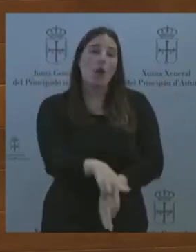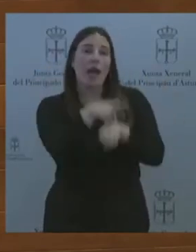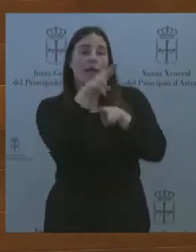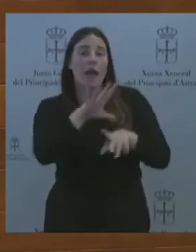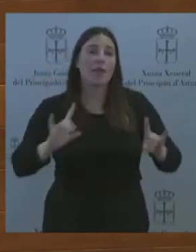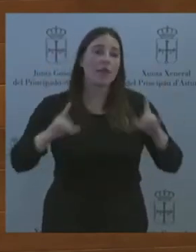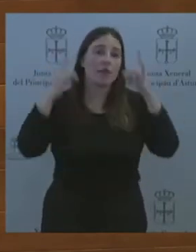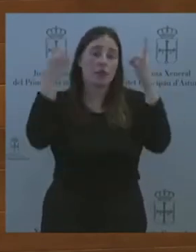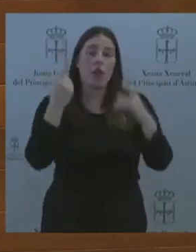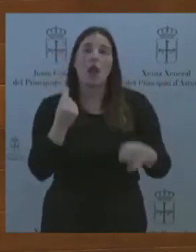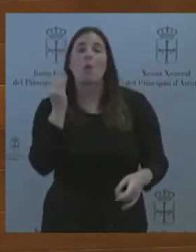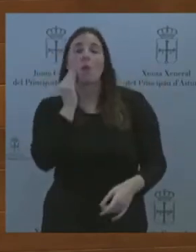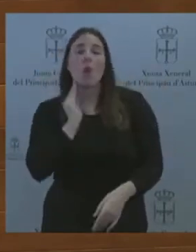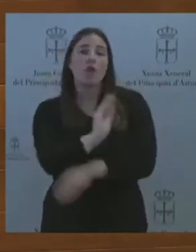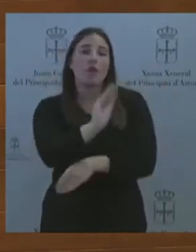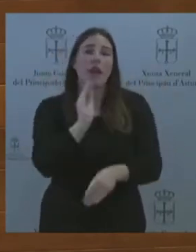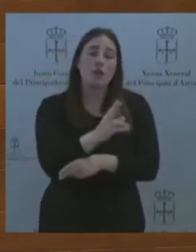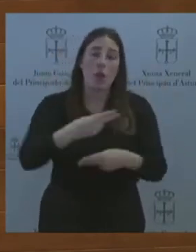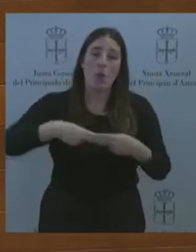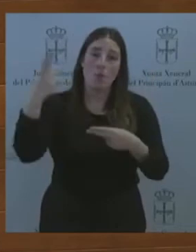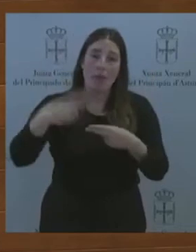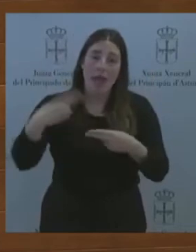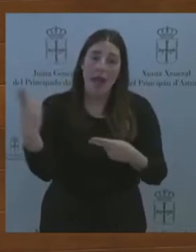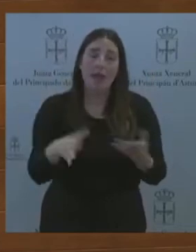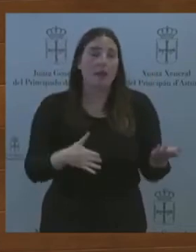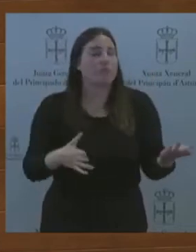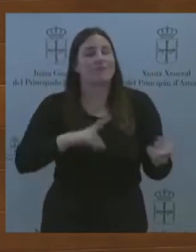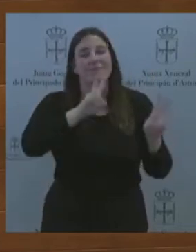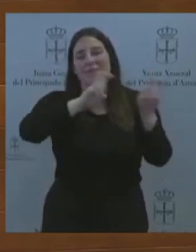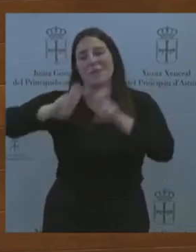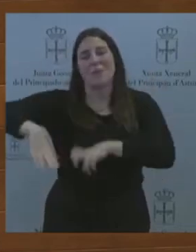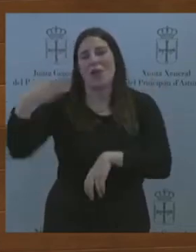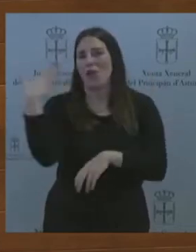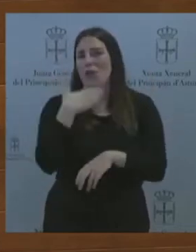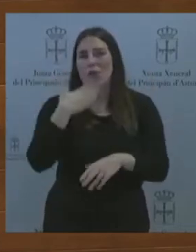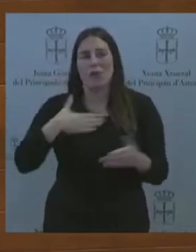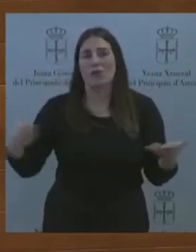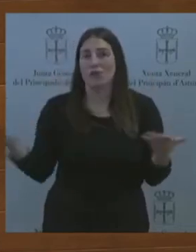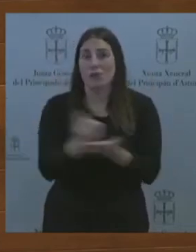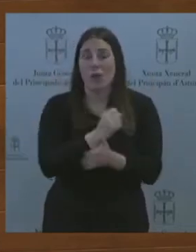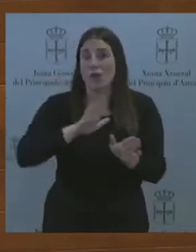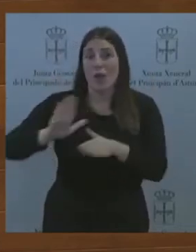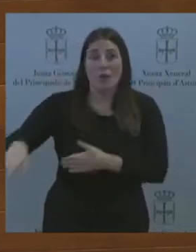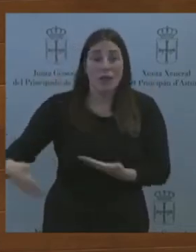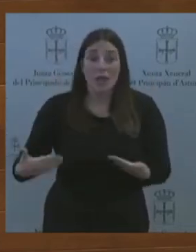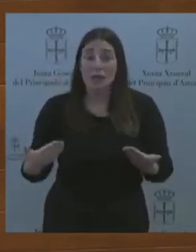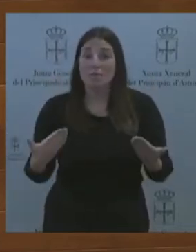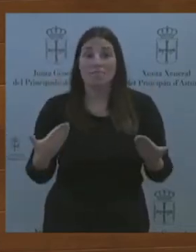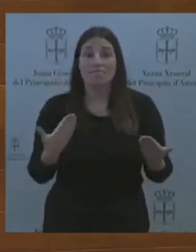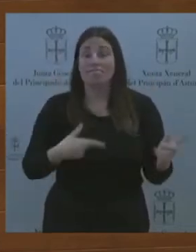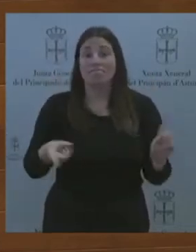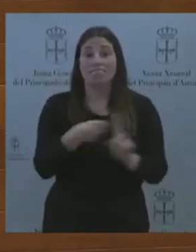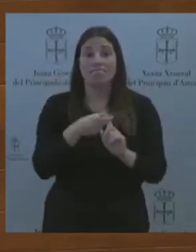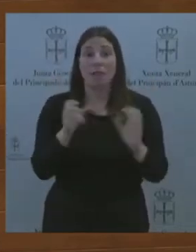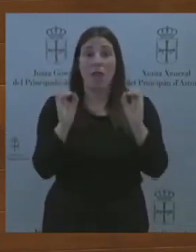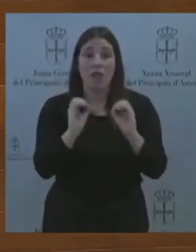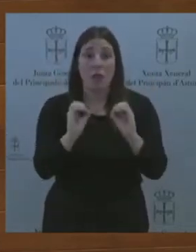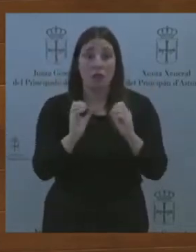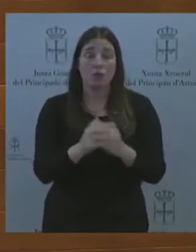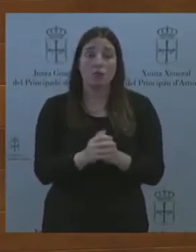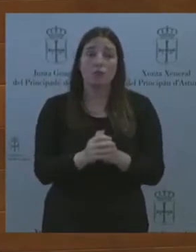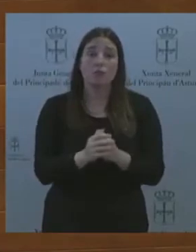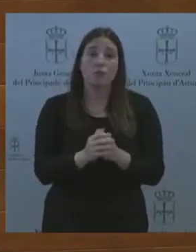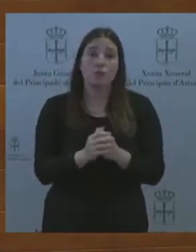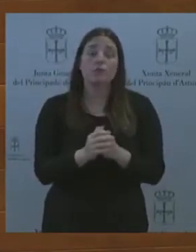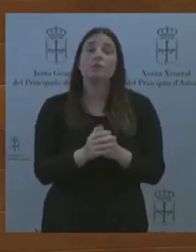Huerna, temas más que conocidos a los que no han sabido, da solución. Vox no está en contra